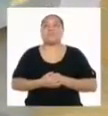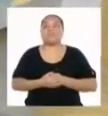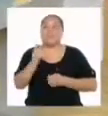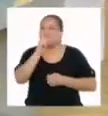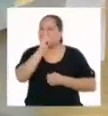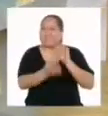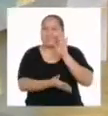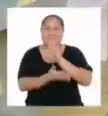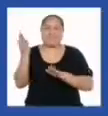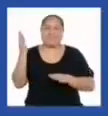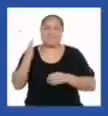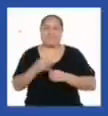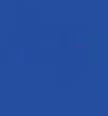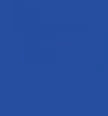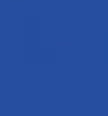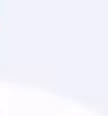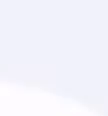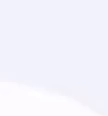¡No se vayan!